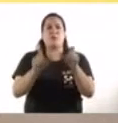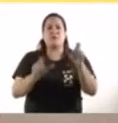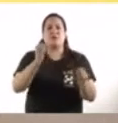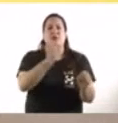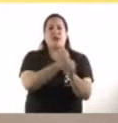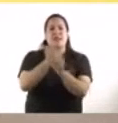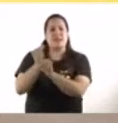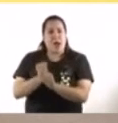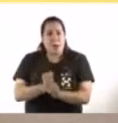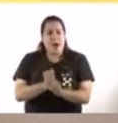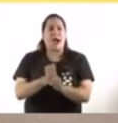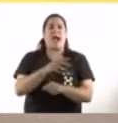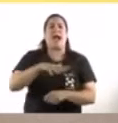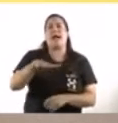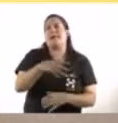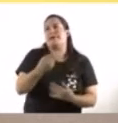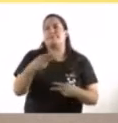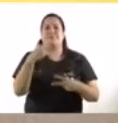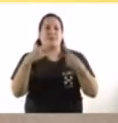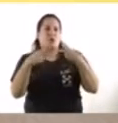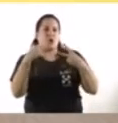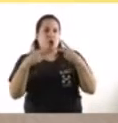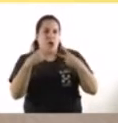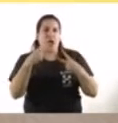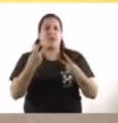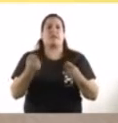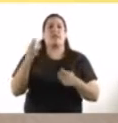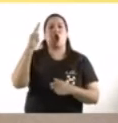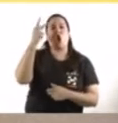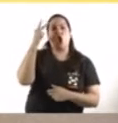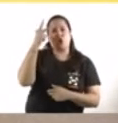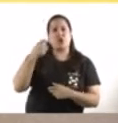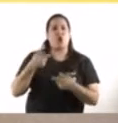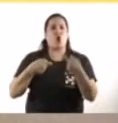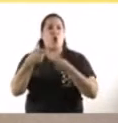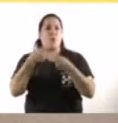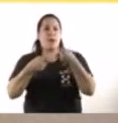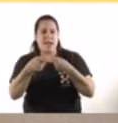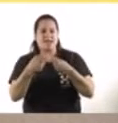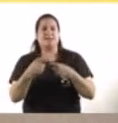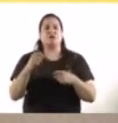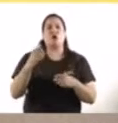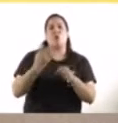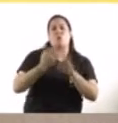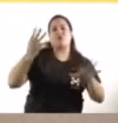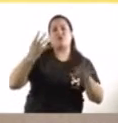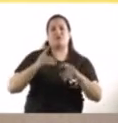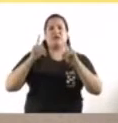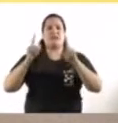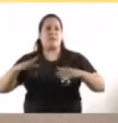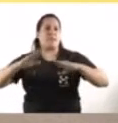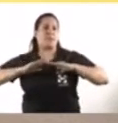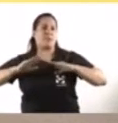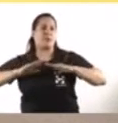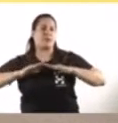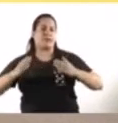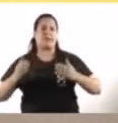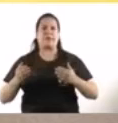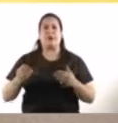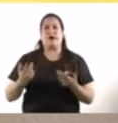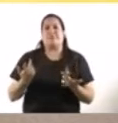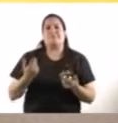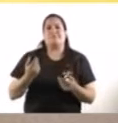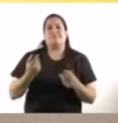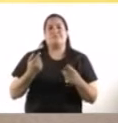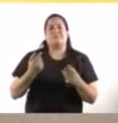trabajadores gastronómicos, hoteleros del comercio, profesionales, agradecer a los deportistas que cumplen, a los que profesan